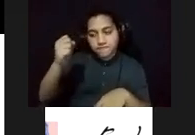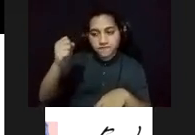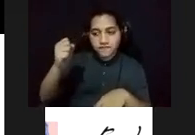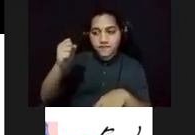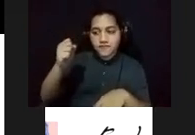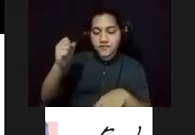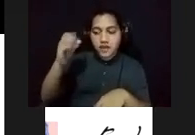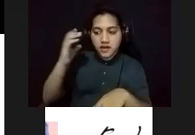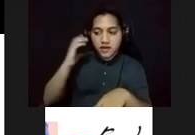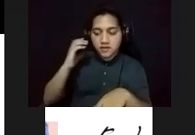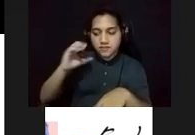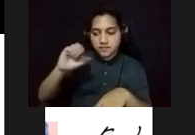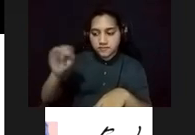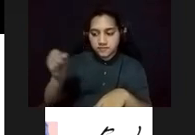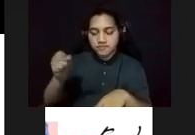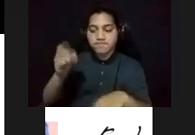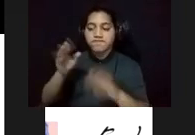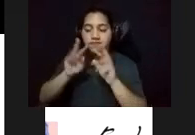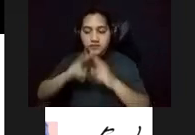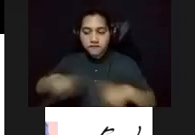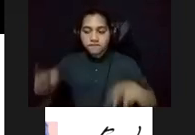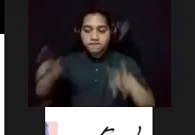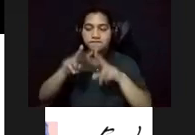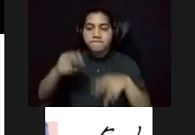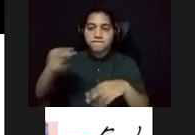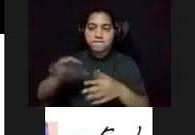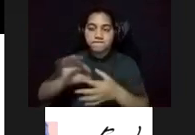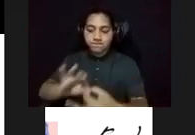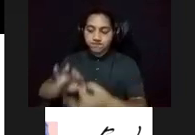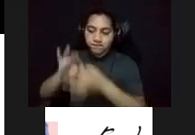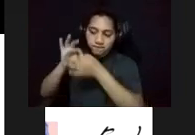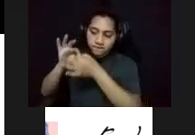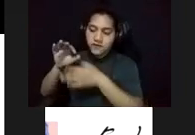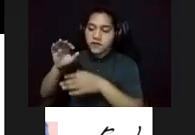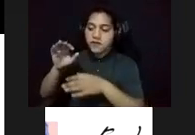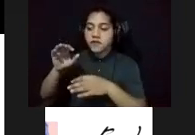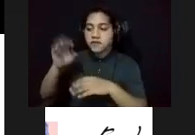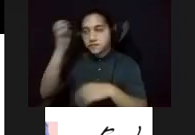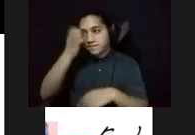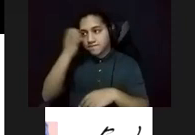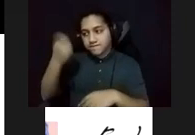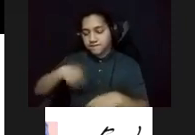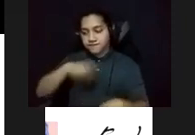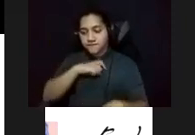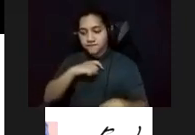baluarte histórico que nos enlaza con nuestros orígenes europeos y nos amarra a las fortificaciones que